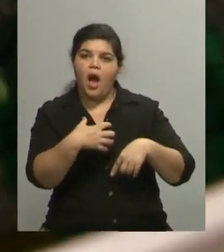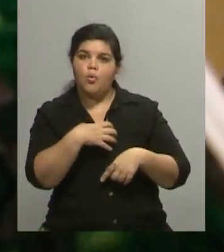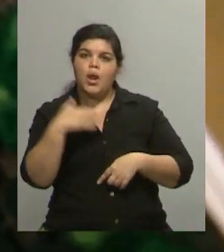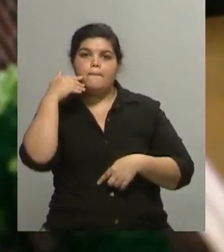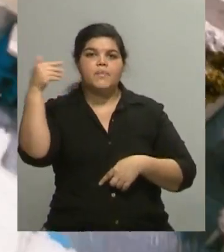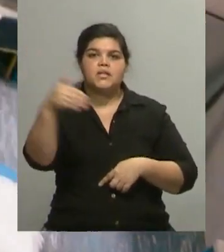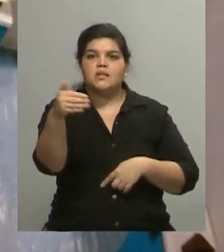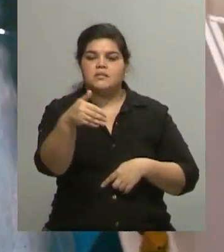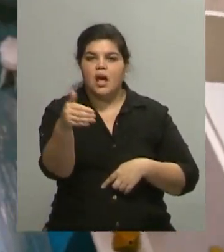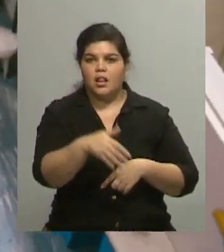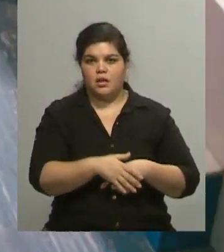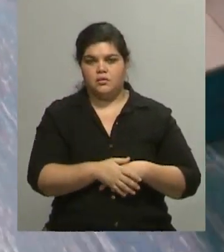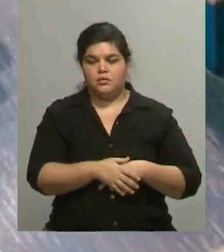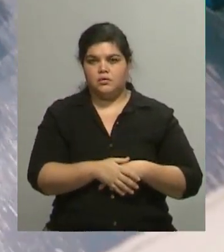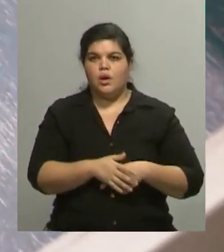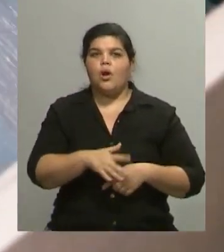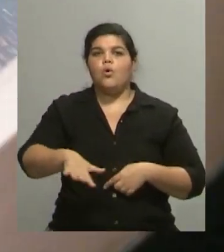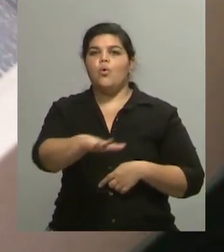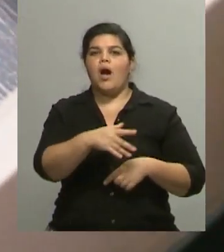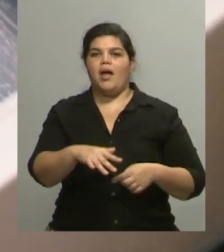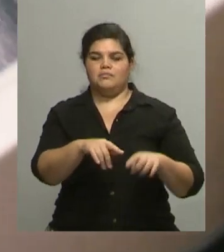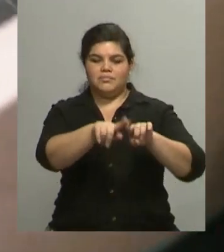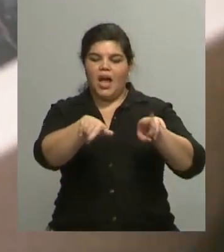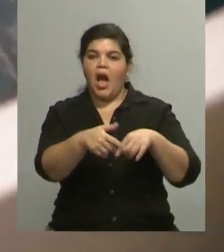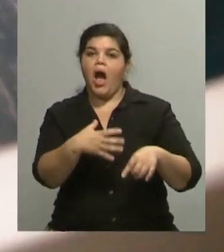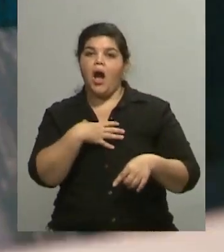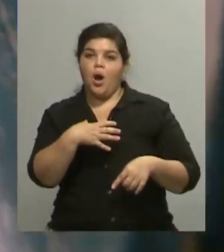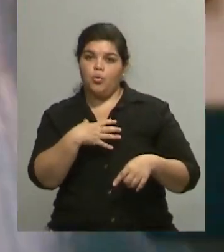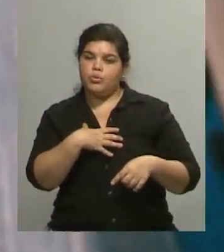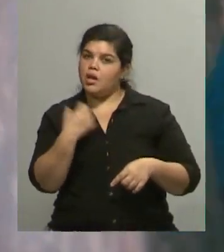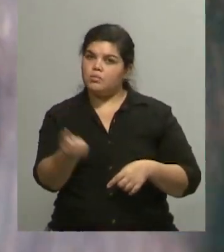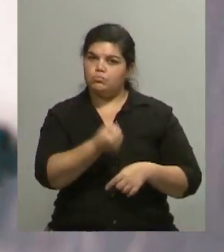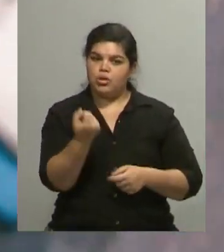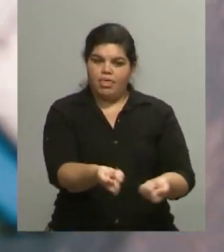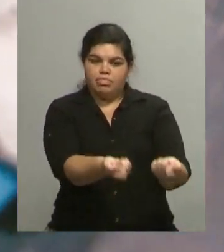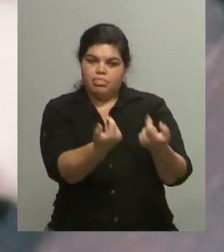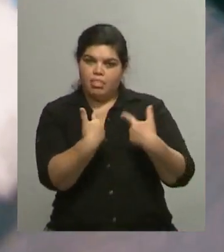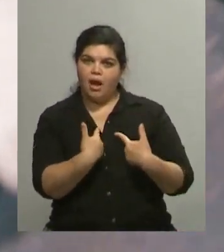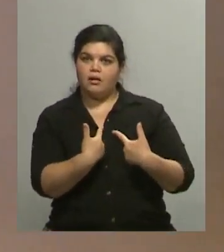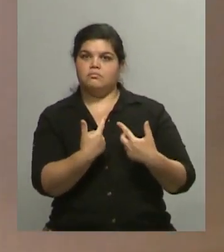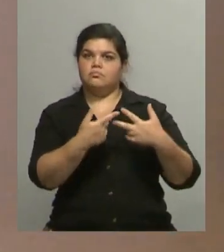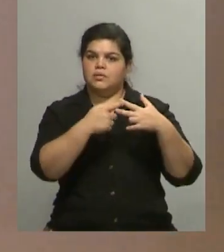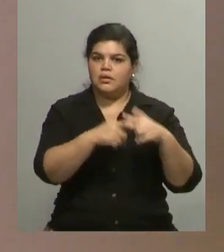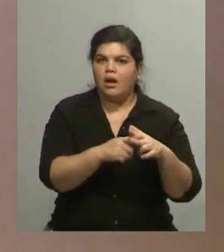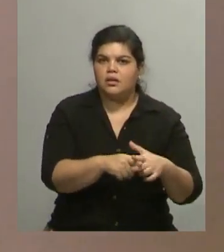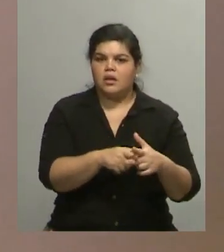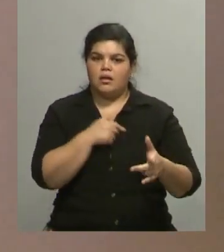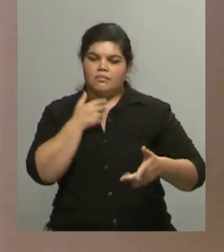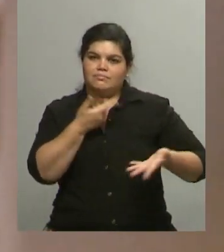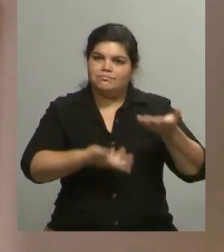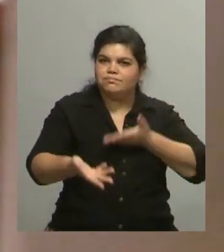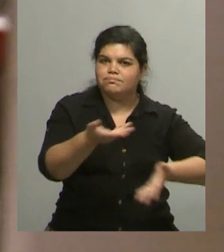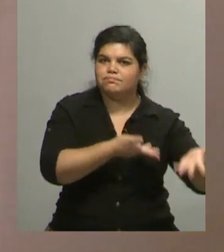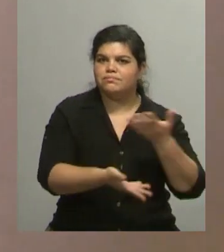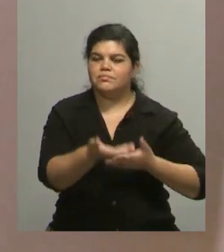en aulas no es lo mismo que dar clase en cualquier otro taller. Lo que te devuelve el alumno y la alumna es increíble. La parte social,